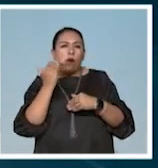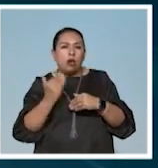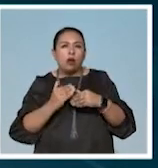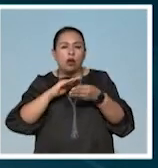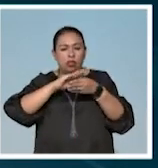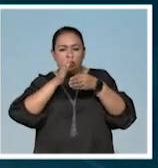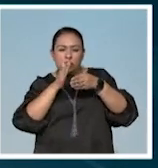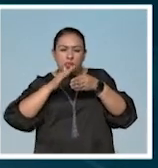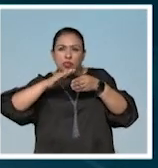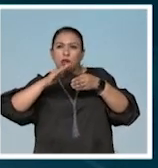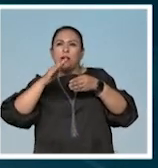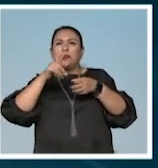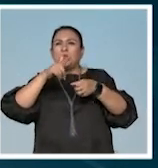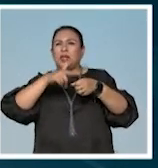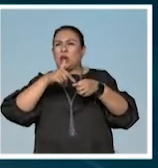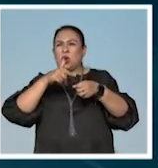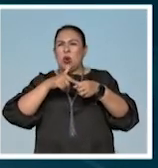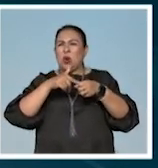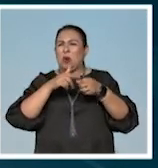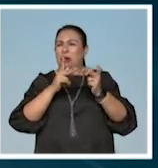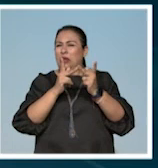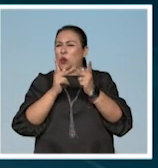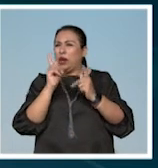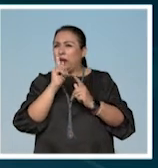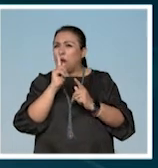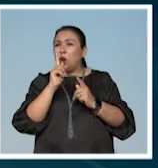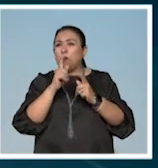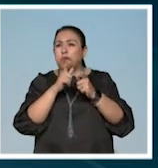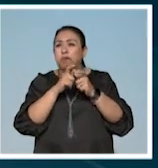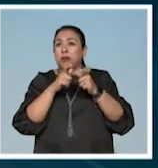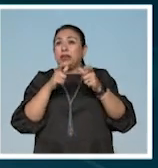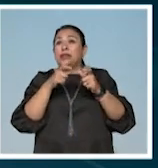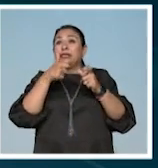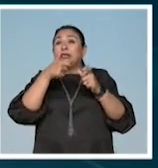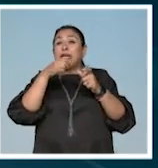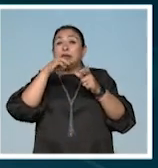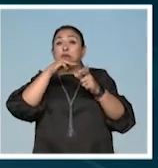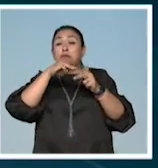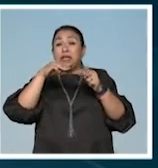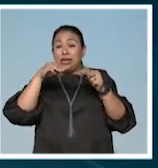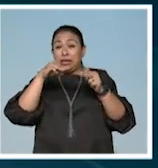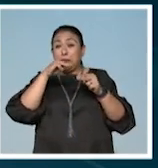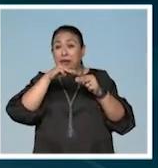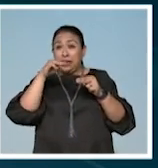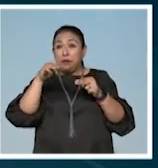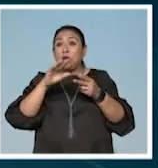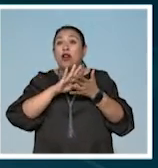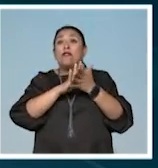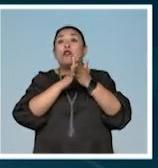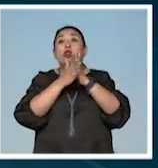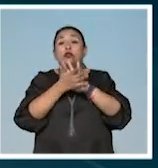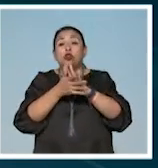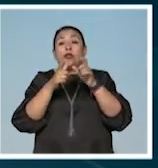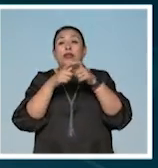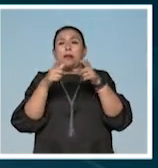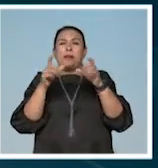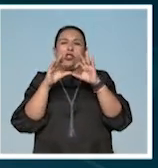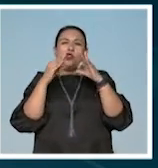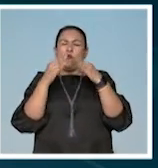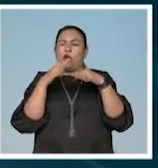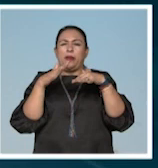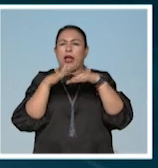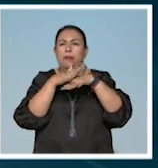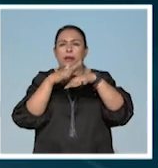bordes desiguales, color no uniforme, diámetro mayor a 6 milímetros y evolución, tamaño o forma